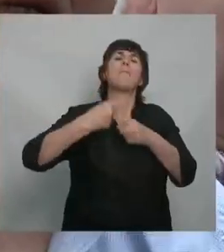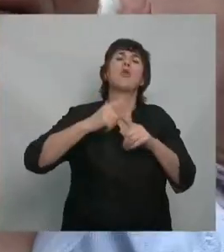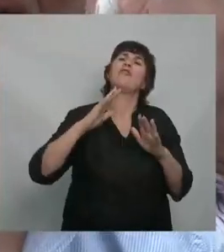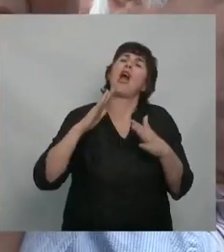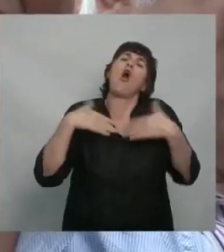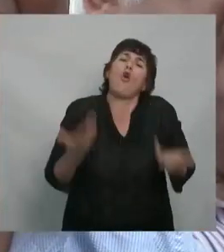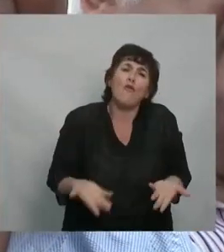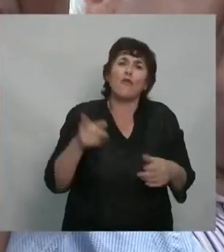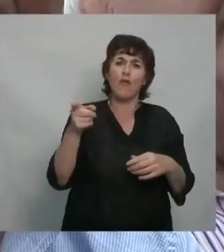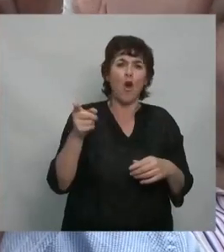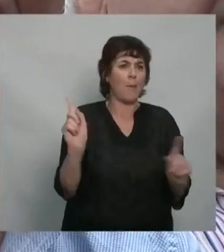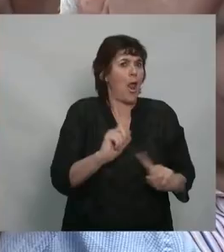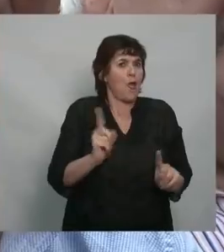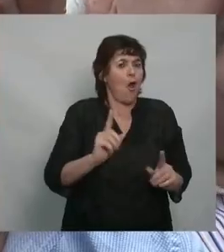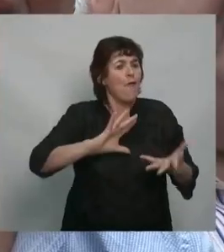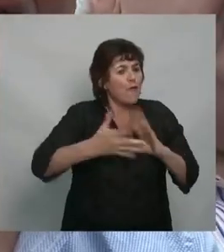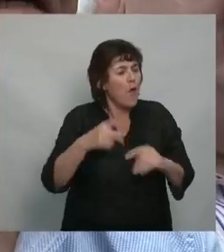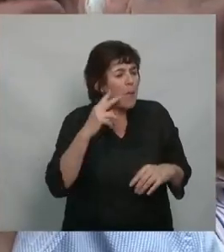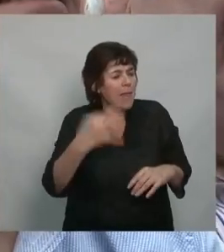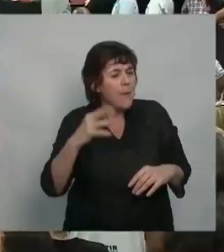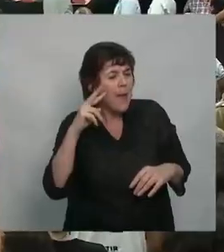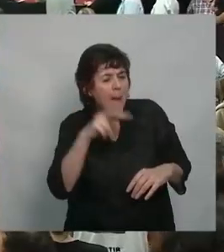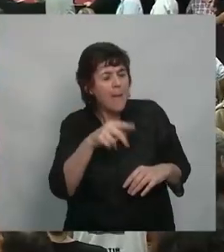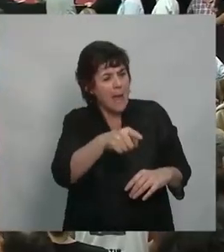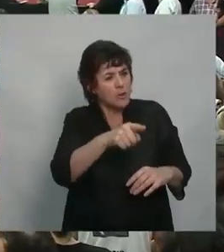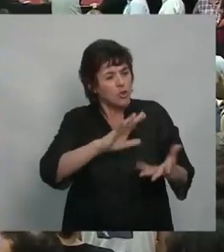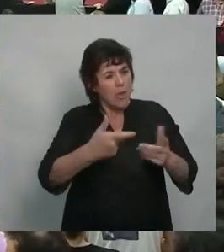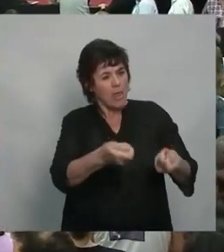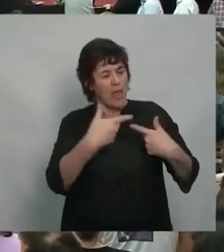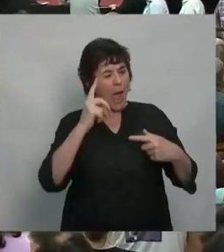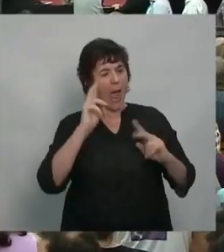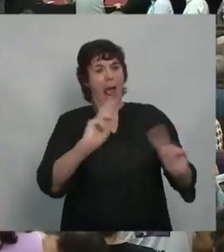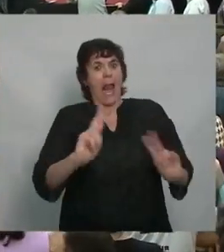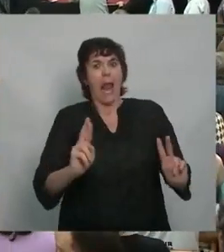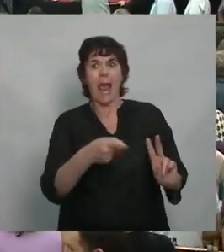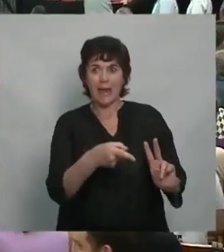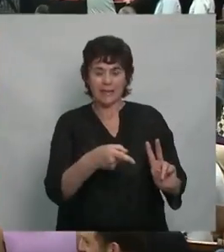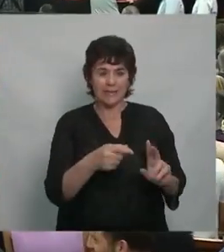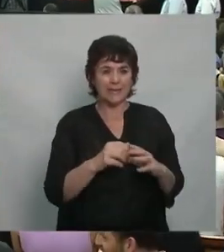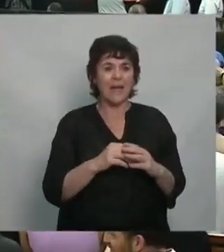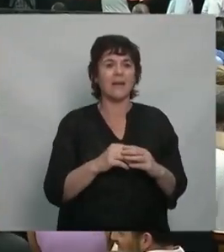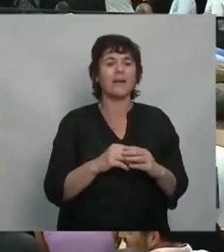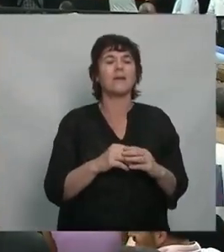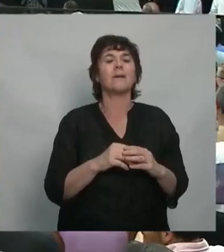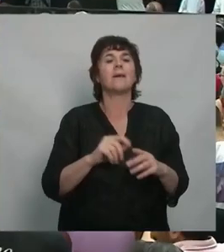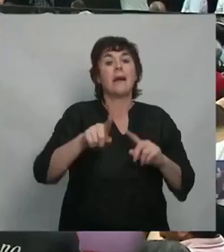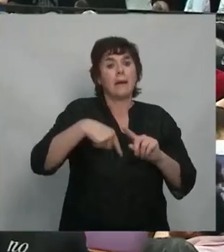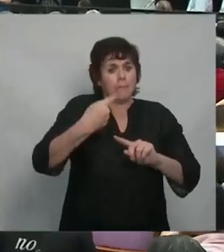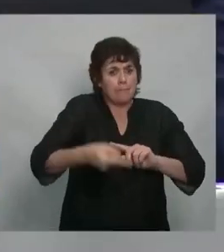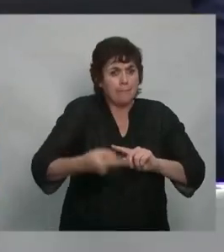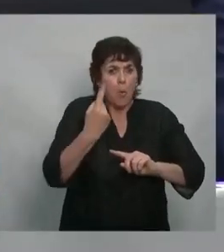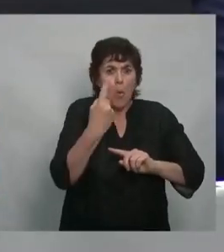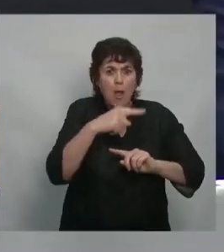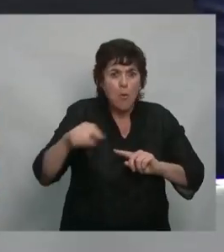sino como un alerta después de un año y medio o dos años